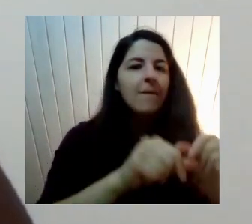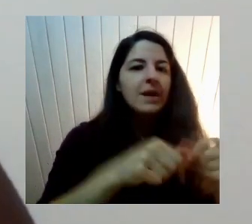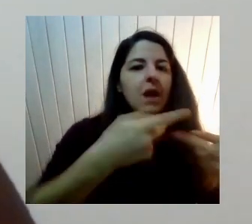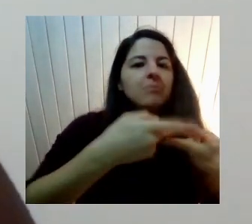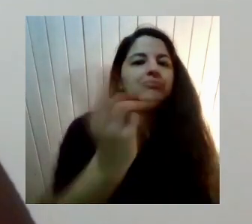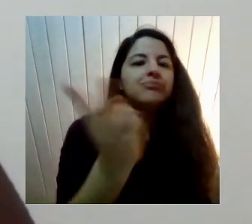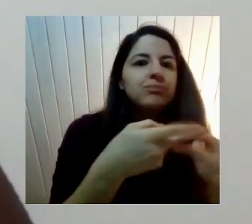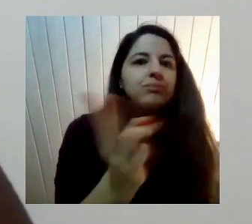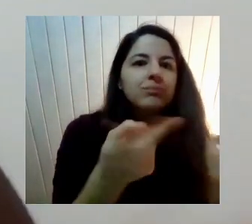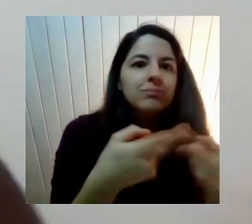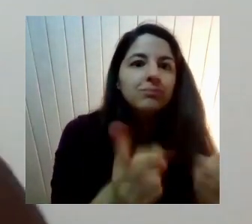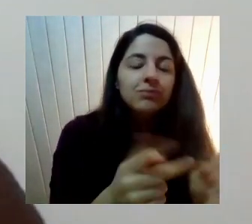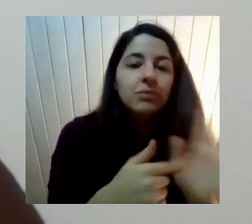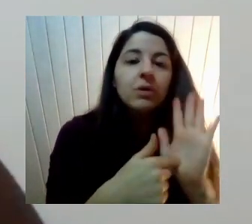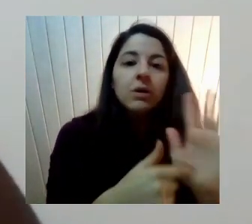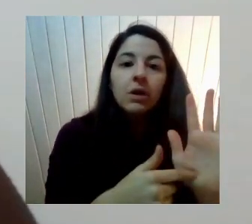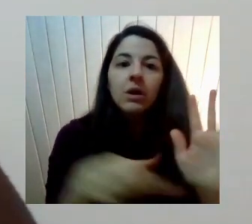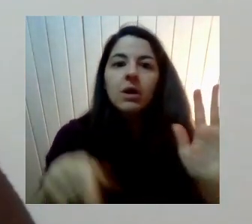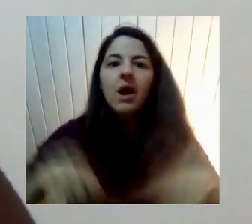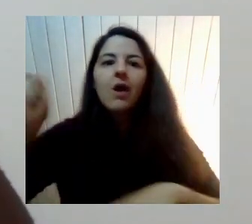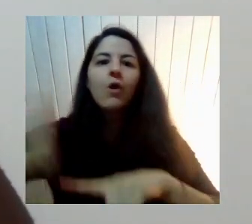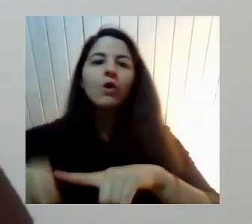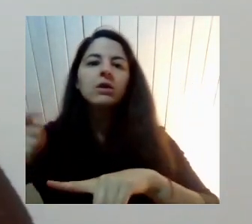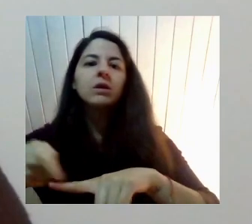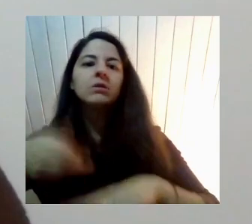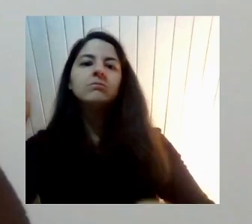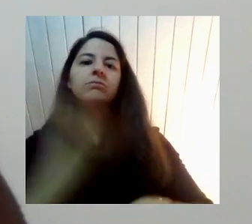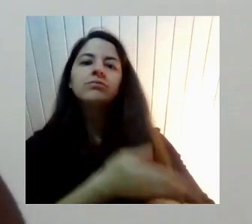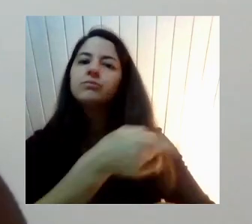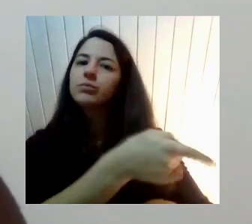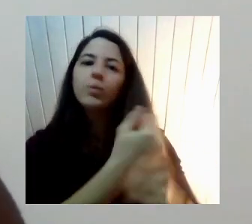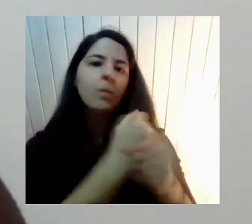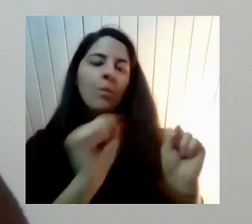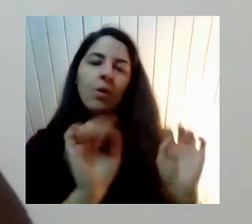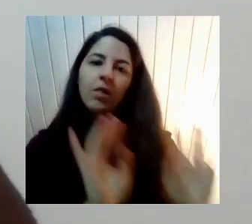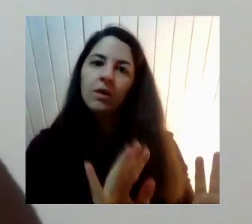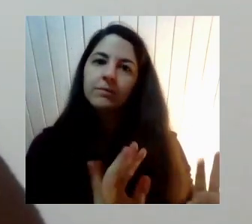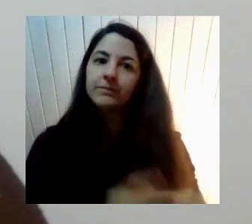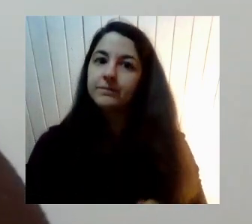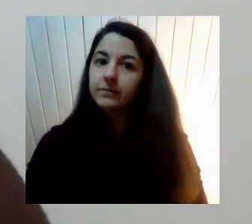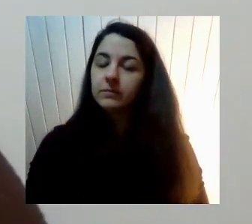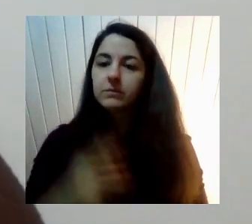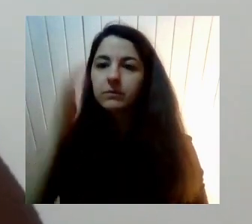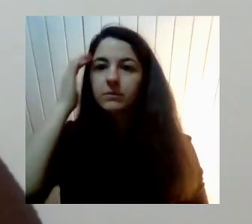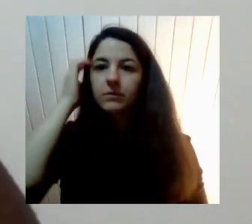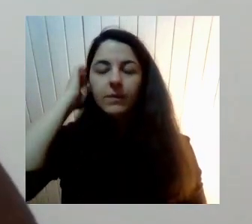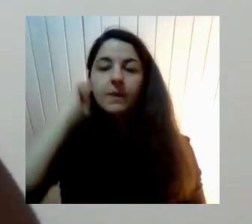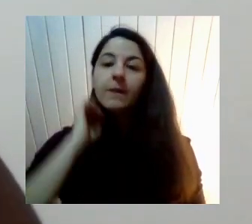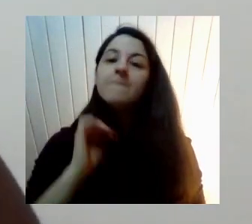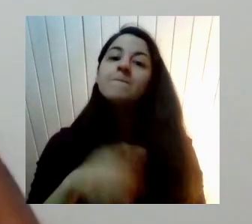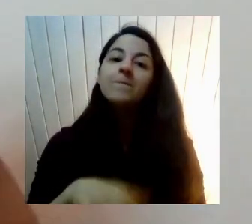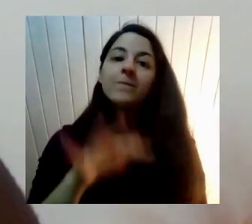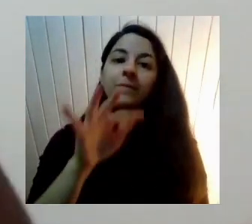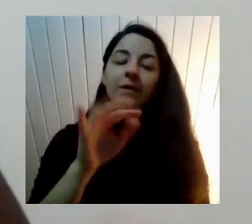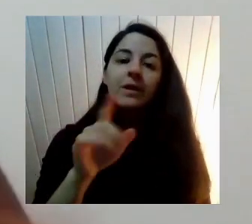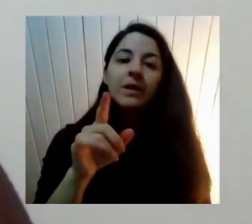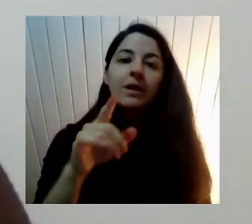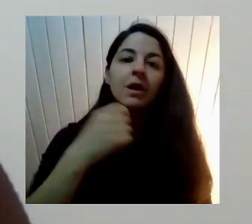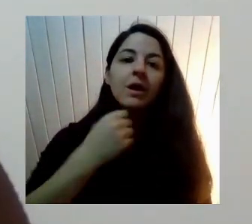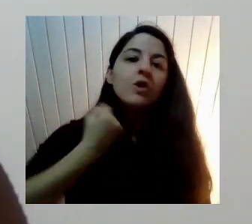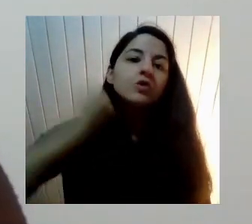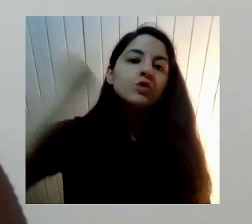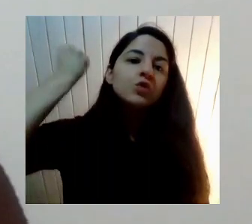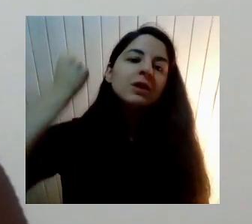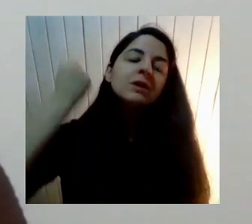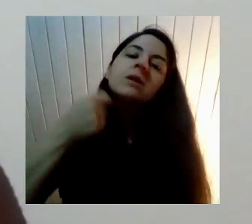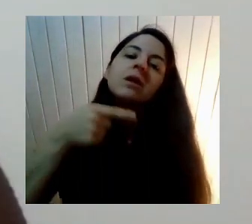consideramos El femicidio No solo Que se mate ¿Cierto? Sino que también El suicidio Y las otras acciones Que hay a